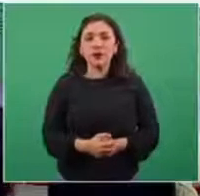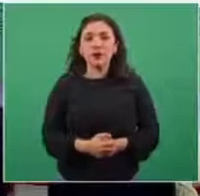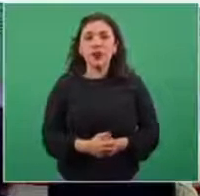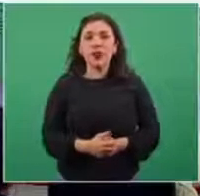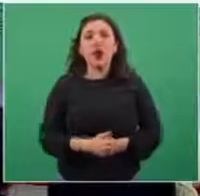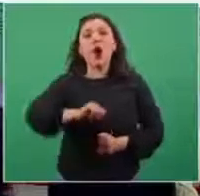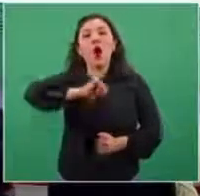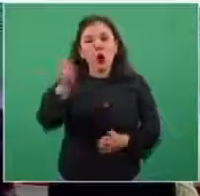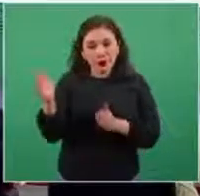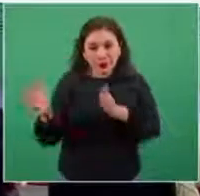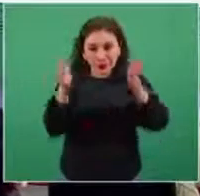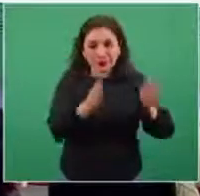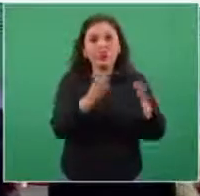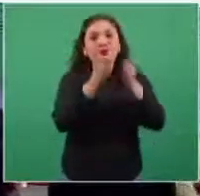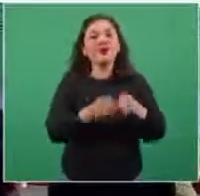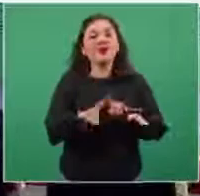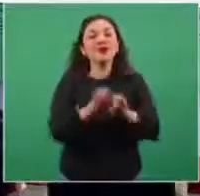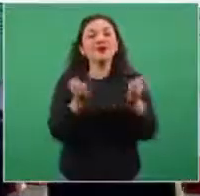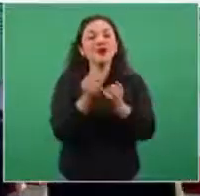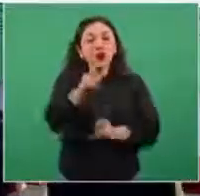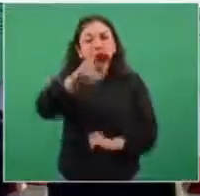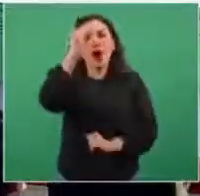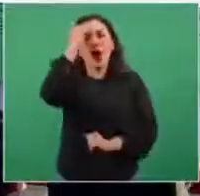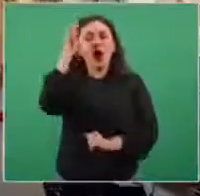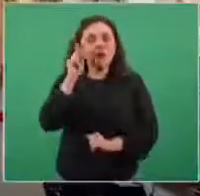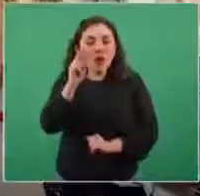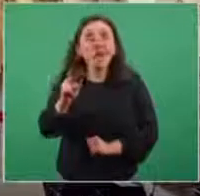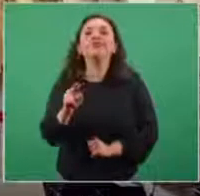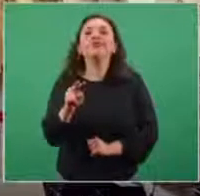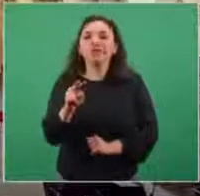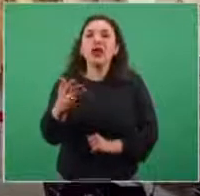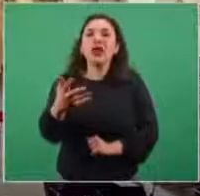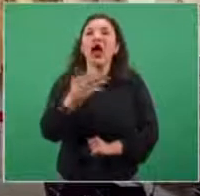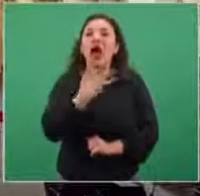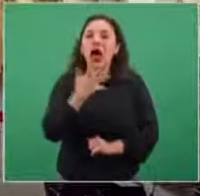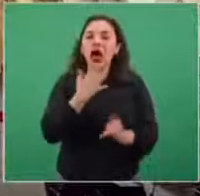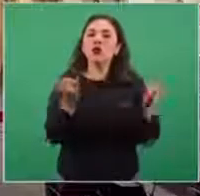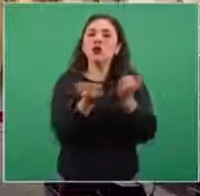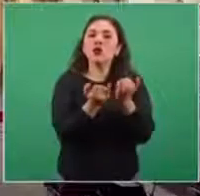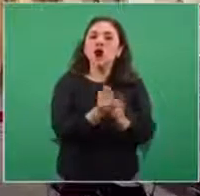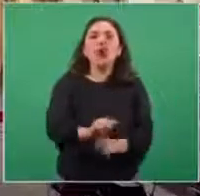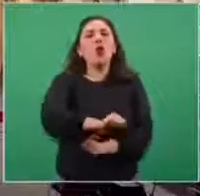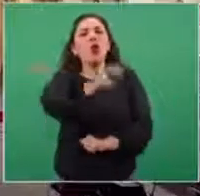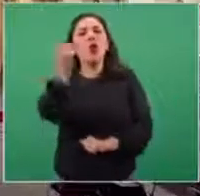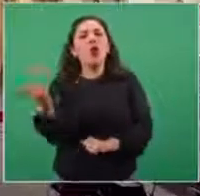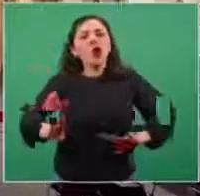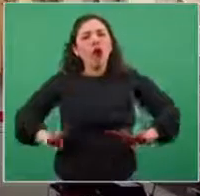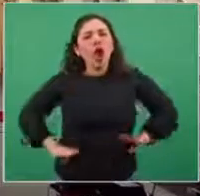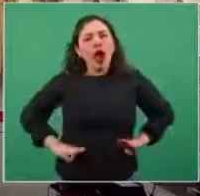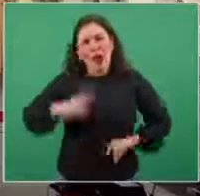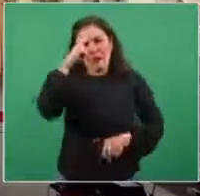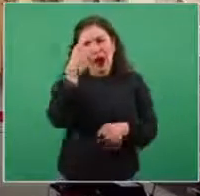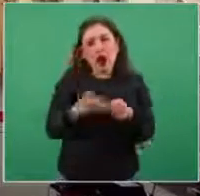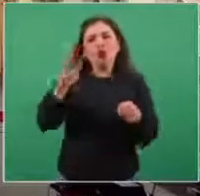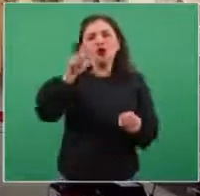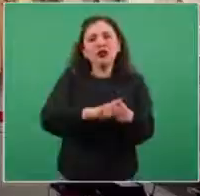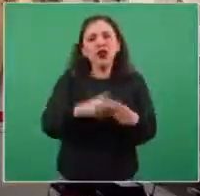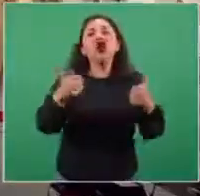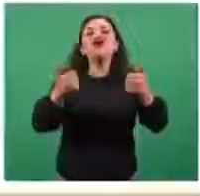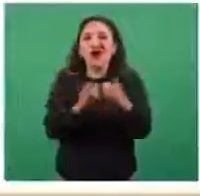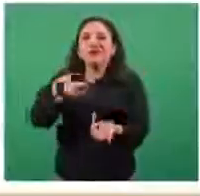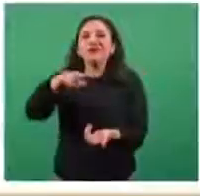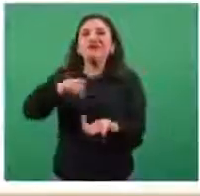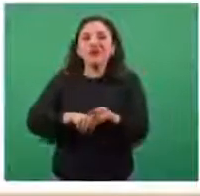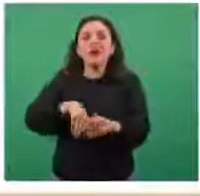Ahora, también es importante que conozcan que existe también aquella disponibilidad de camas con